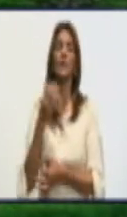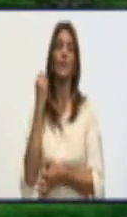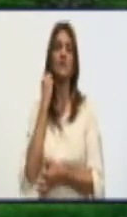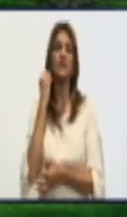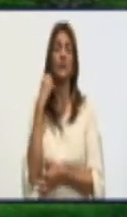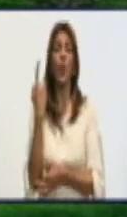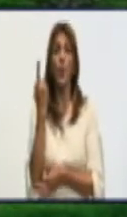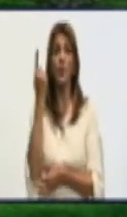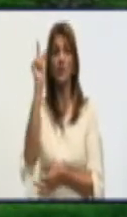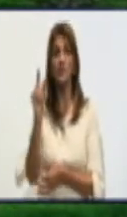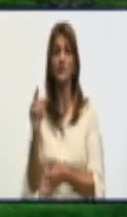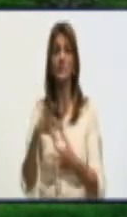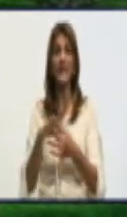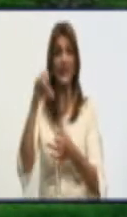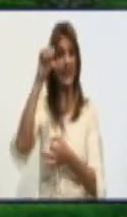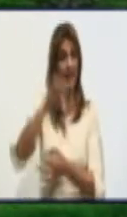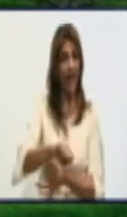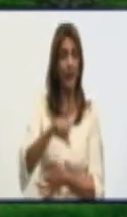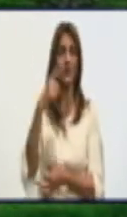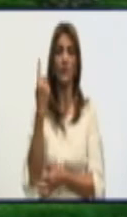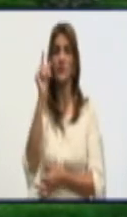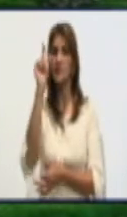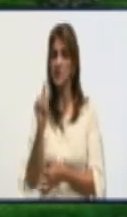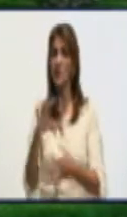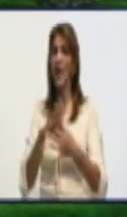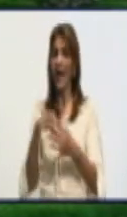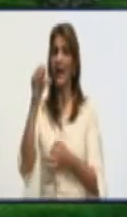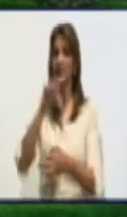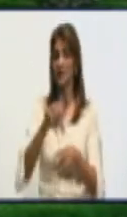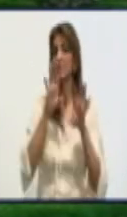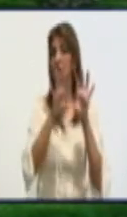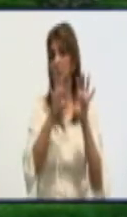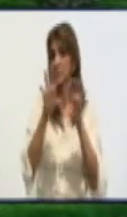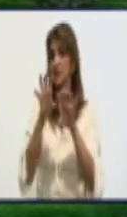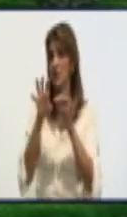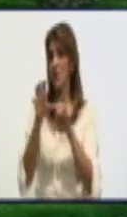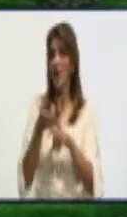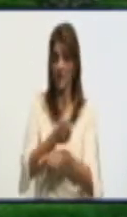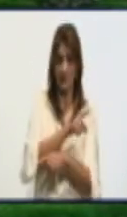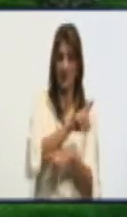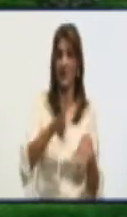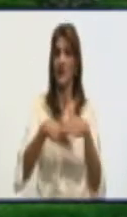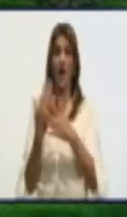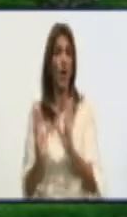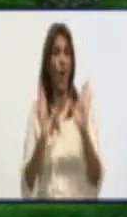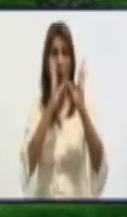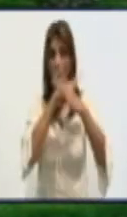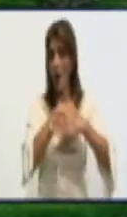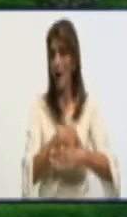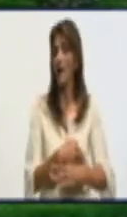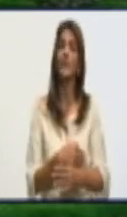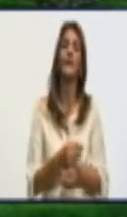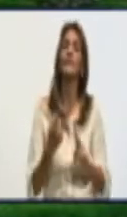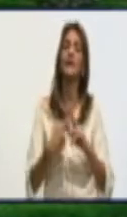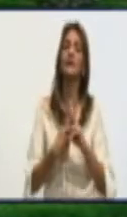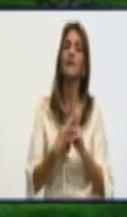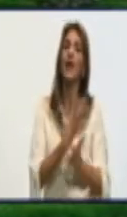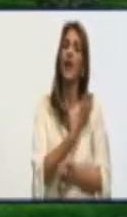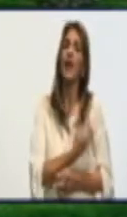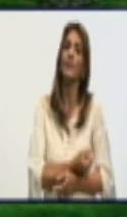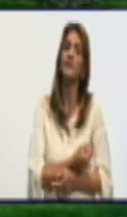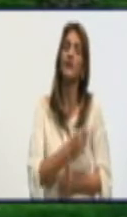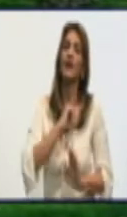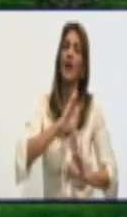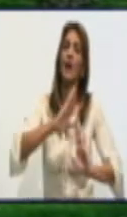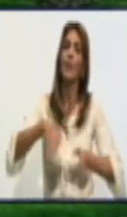y un crítico. Hace algunos días Granma no tenía ni grave ni crítico reportado. Y lamentar el fallecimiento